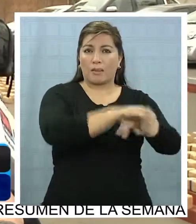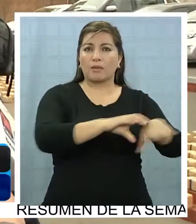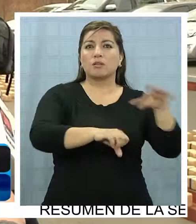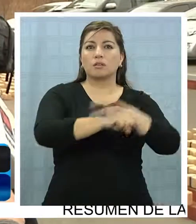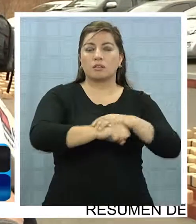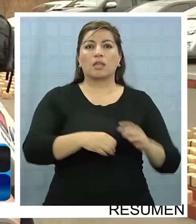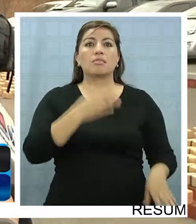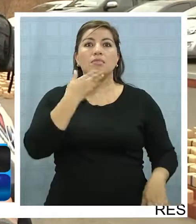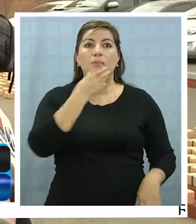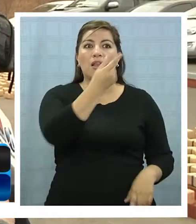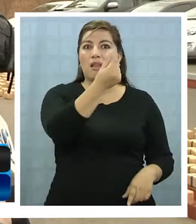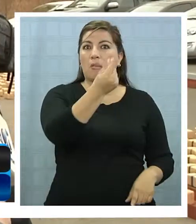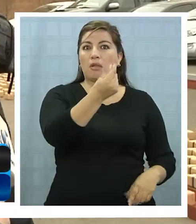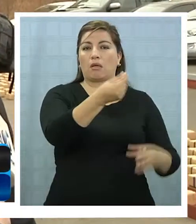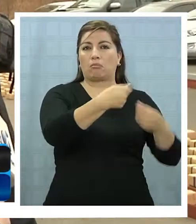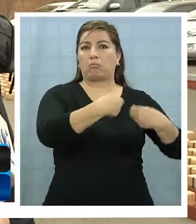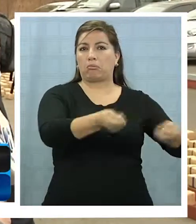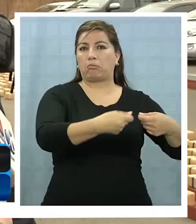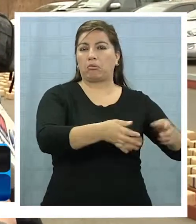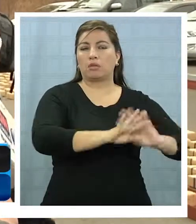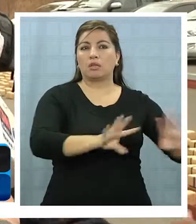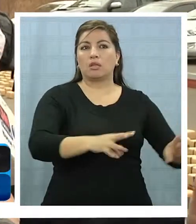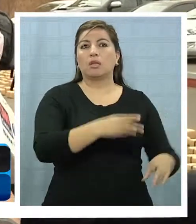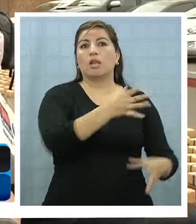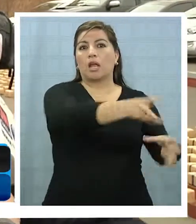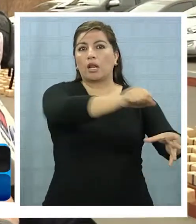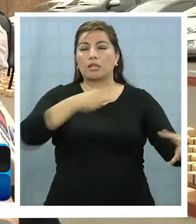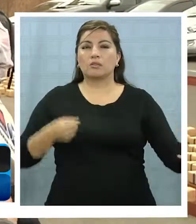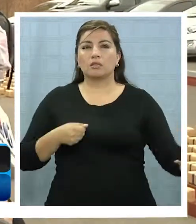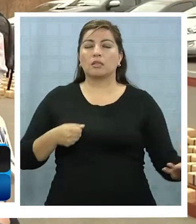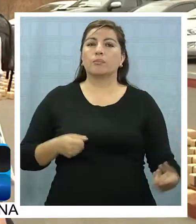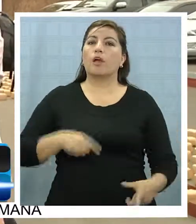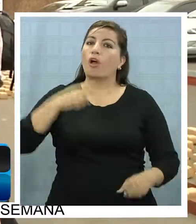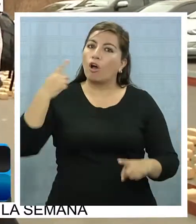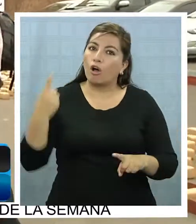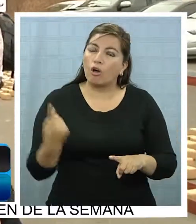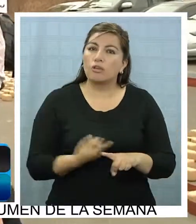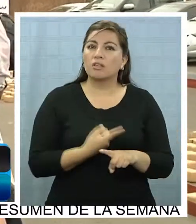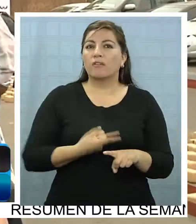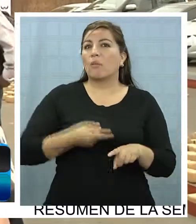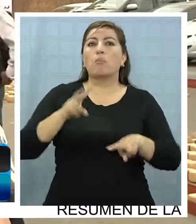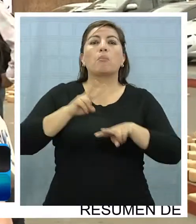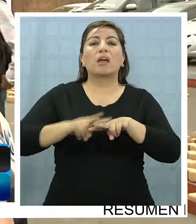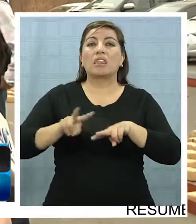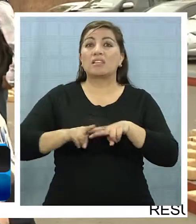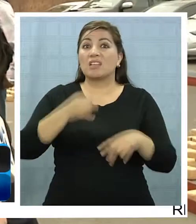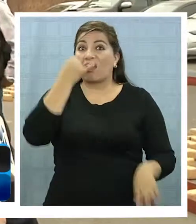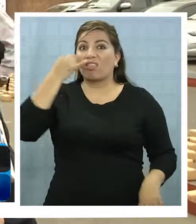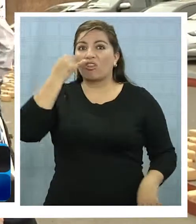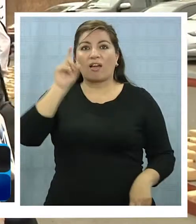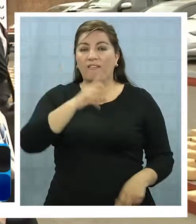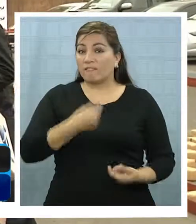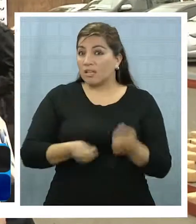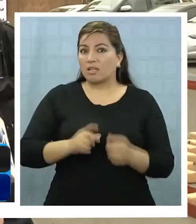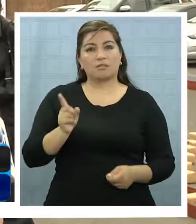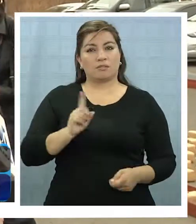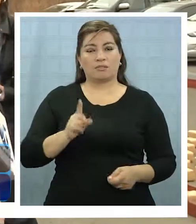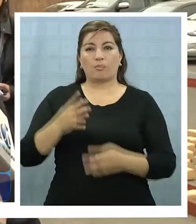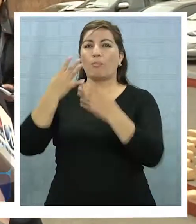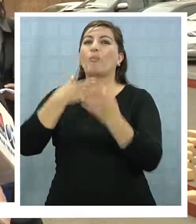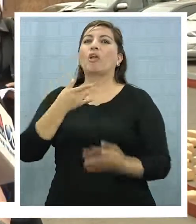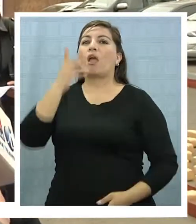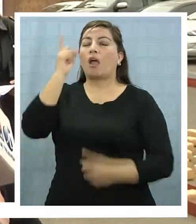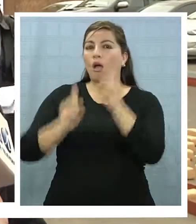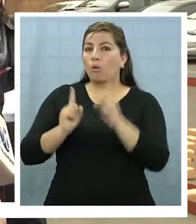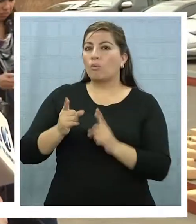económicamente, ya que de ese modo se puede desarticular la posibilidad de que ellos vuelvan a emprender este tipo de delito, inclusive estando en la cárcel. Y obviamente que